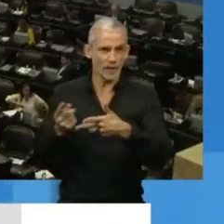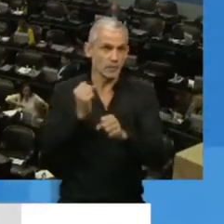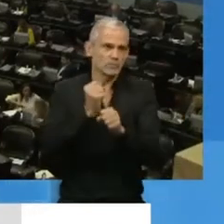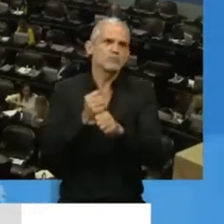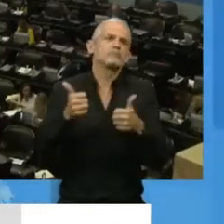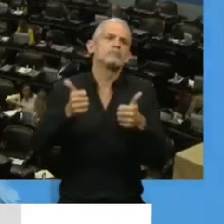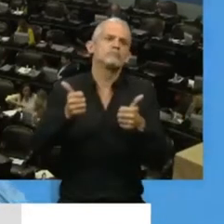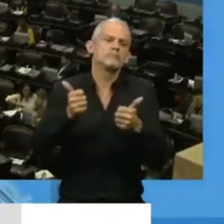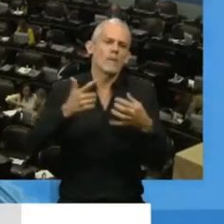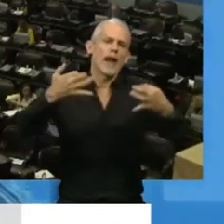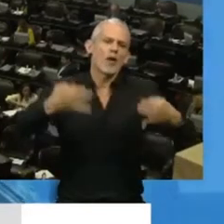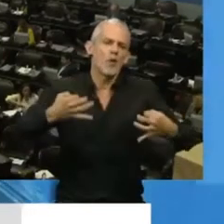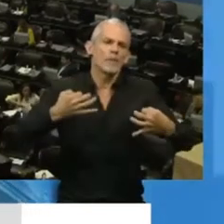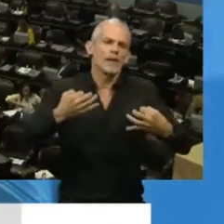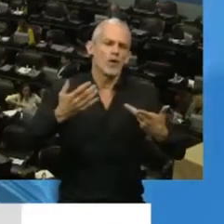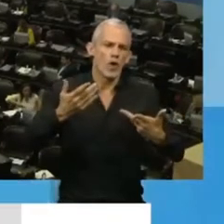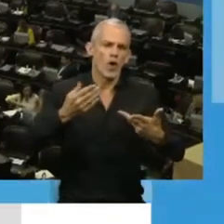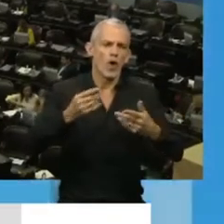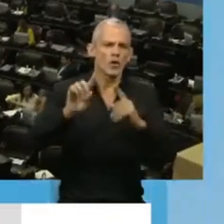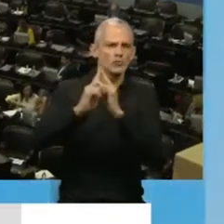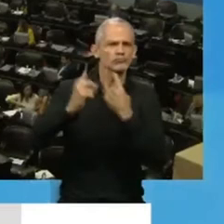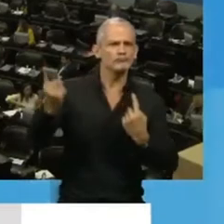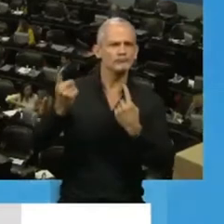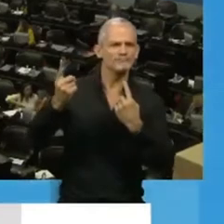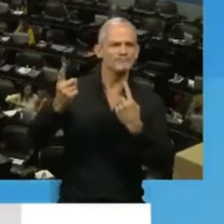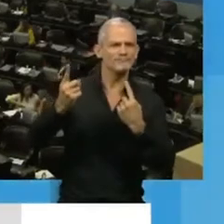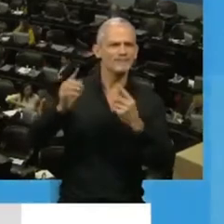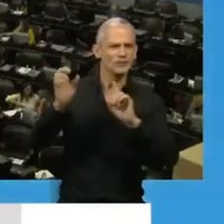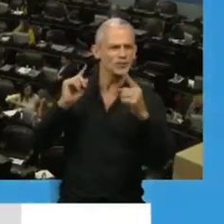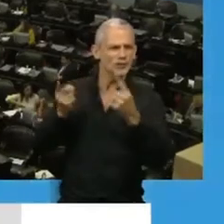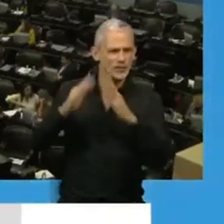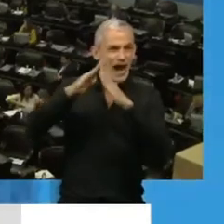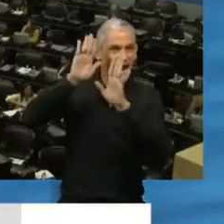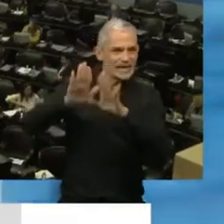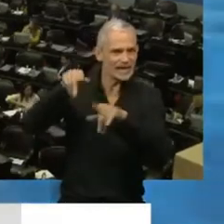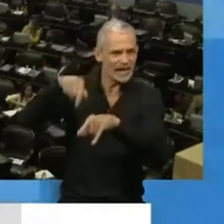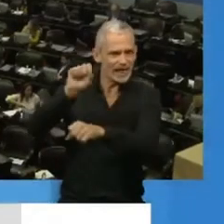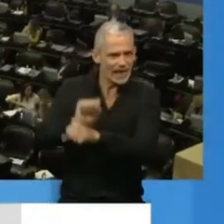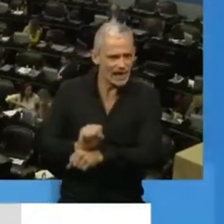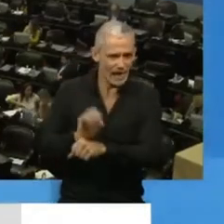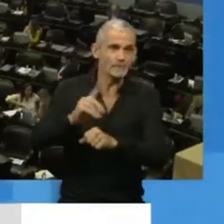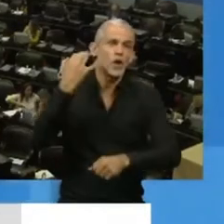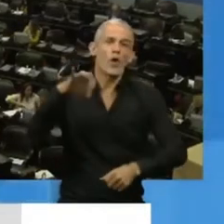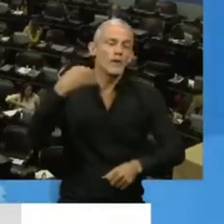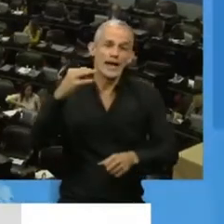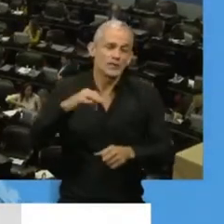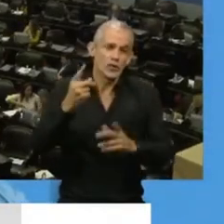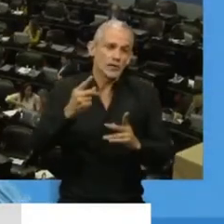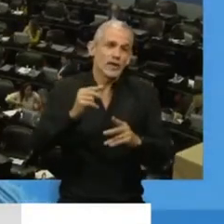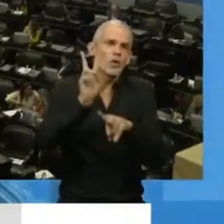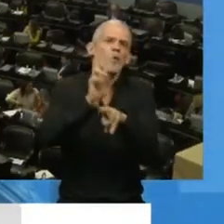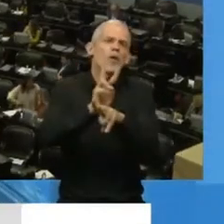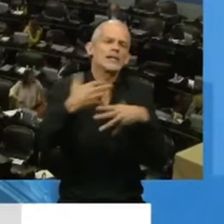para cumplir con las disposiciones del aislamiento social y preventivo en el marco de la obligación de preservar la salud.